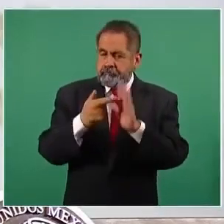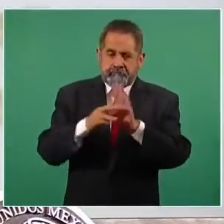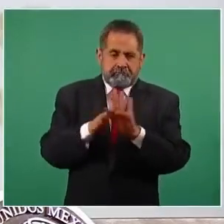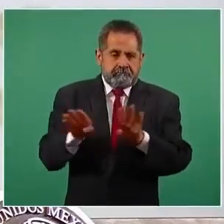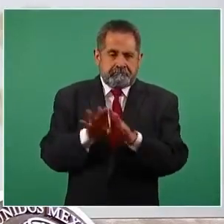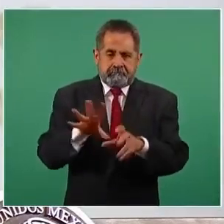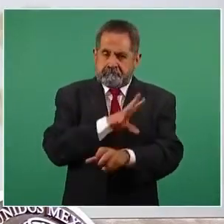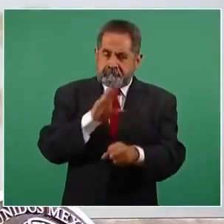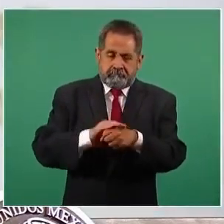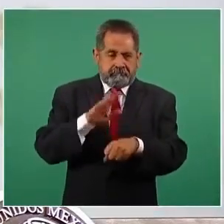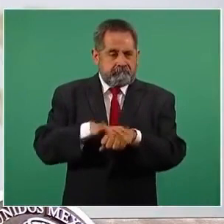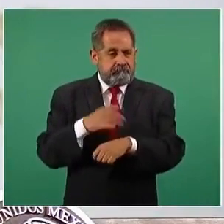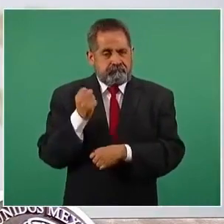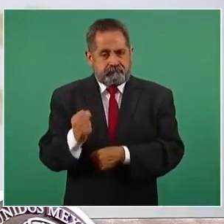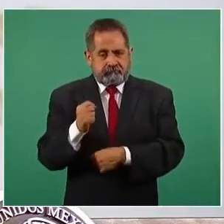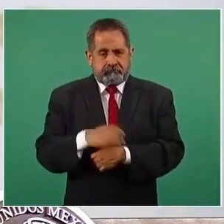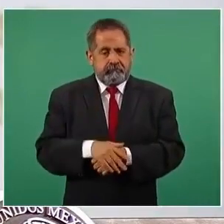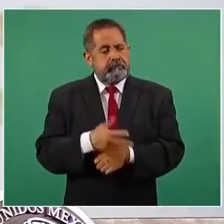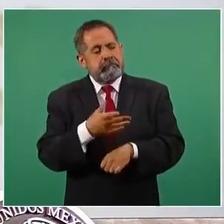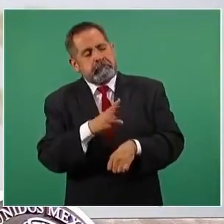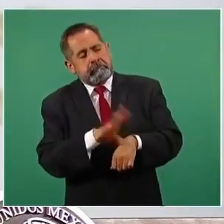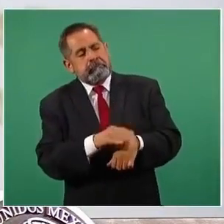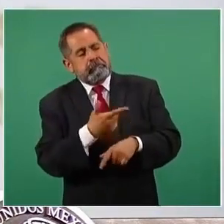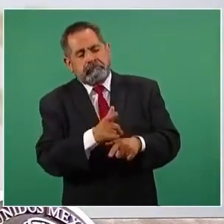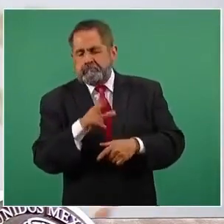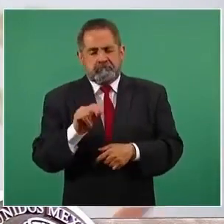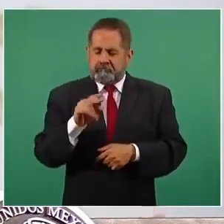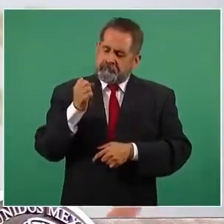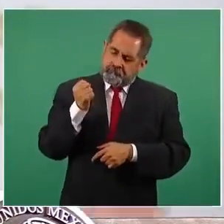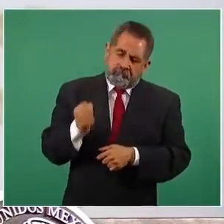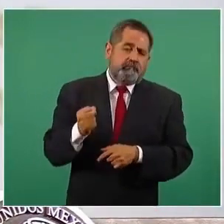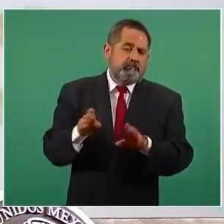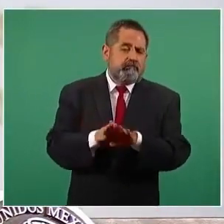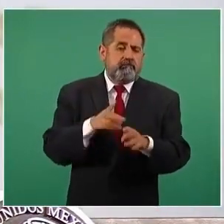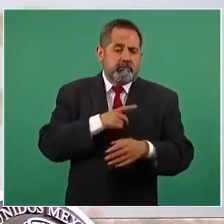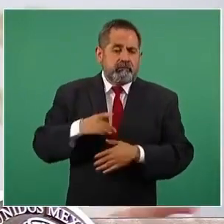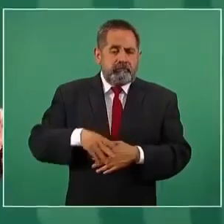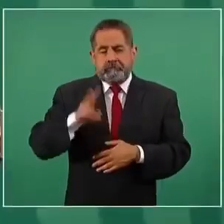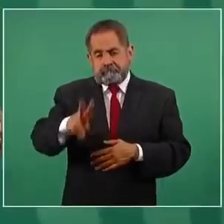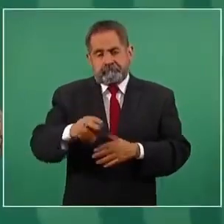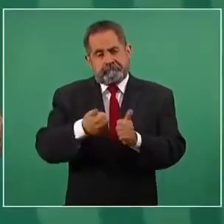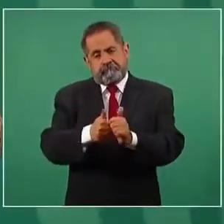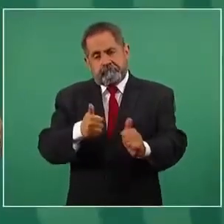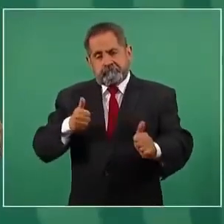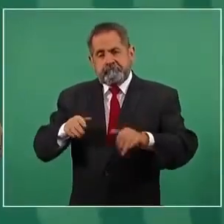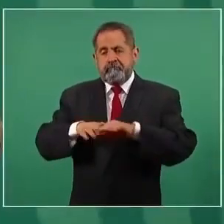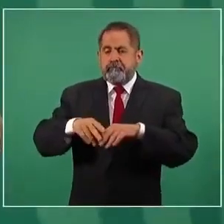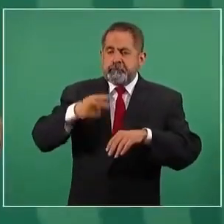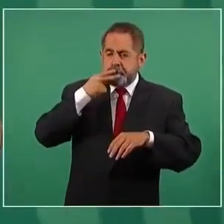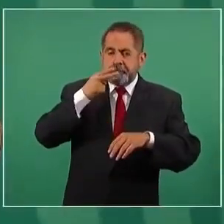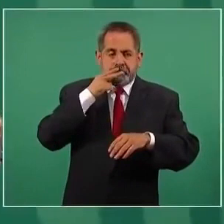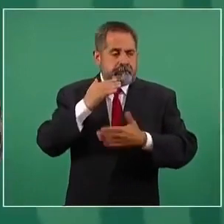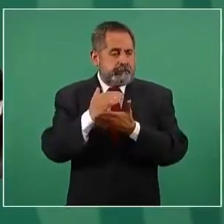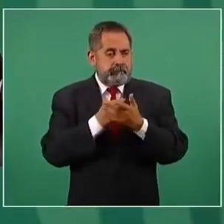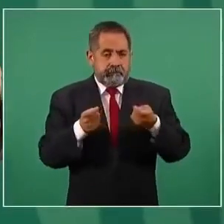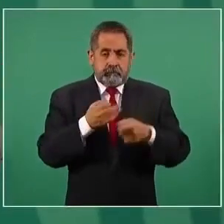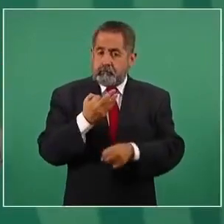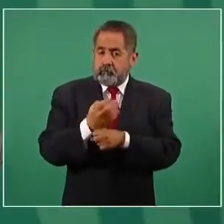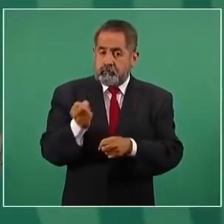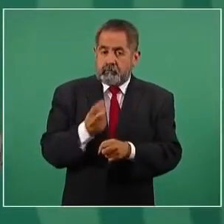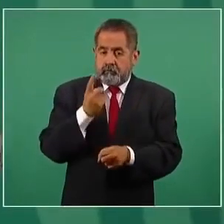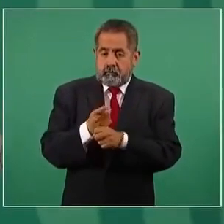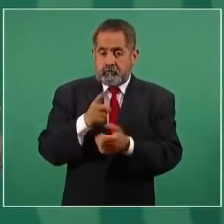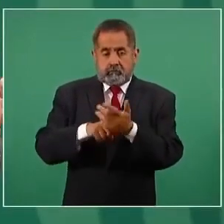manera muy estricta, no de una manera permisiva. Entonces, en resumen, tenemos un grave atraso en el control del tabaco, es nuestra oportunidad de